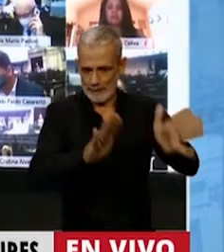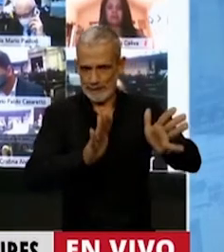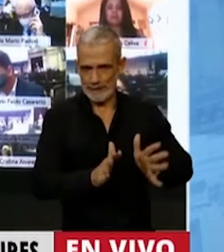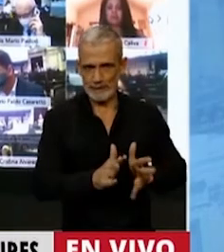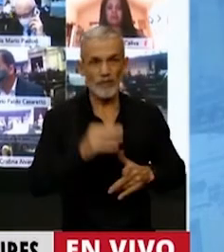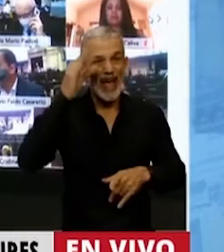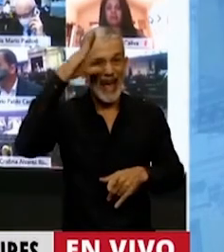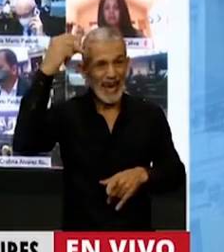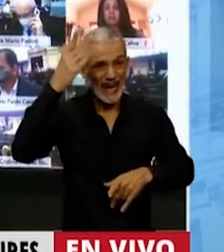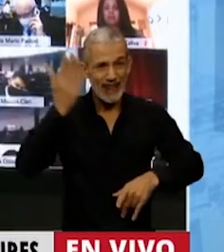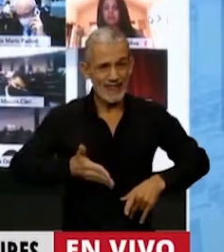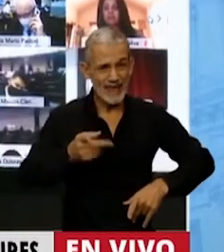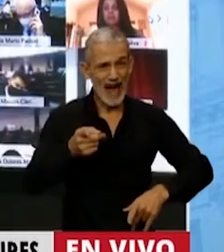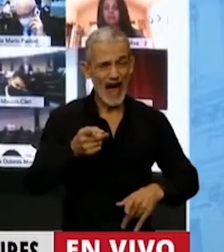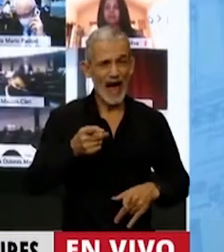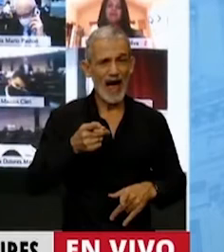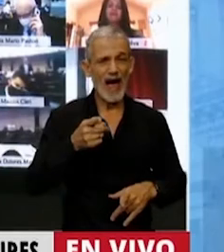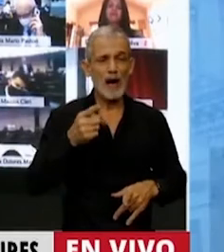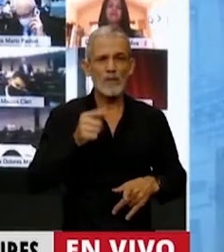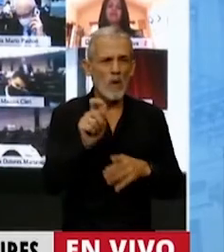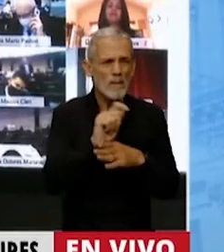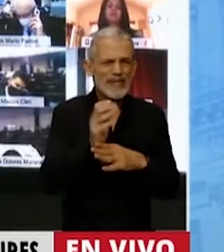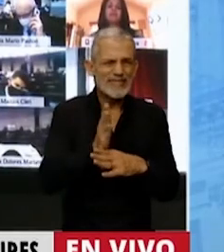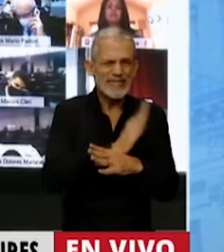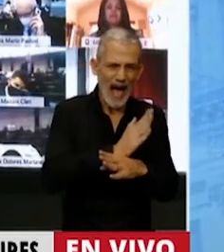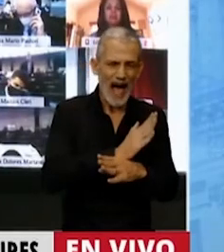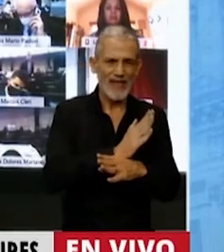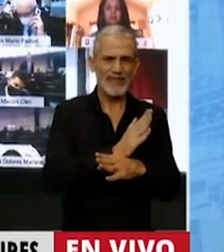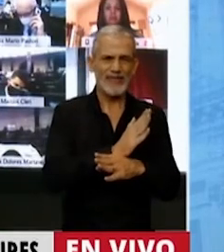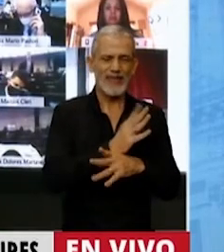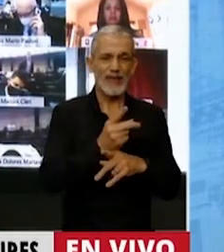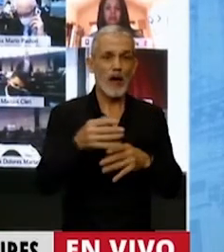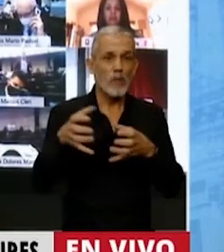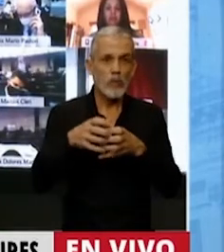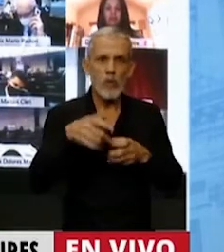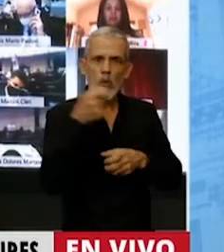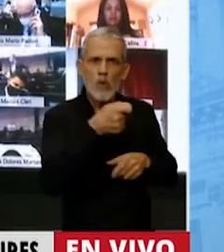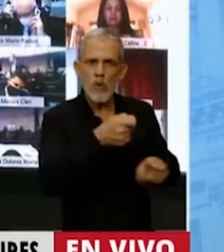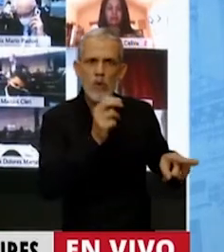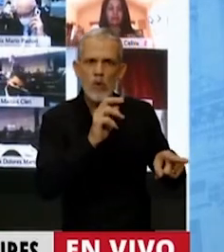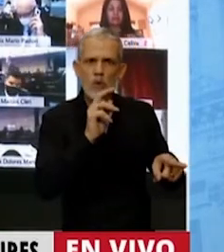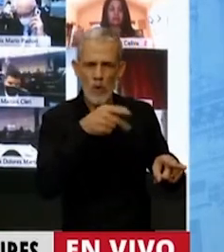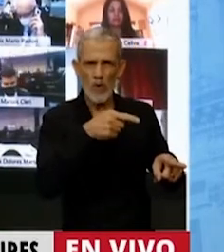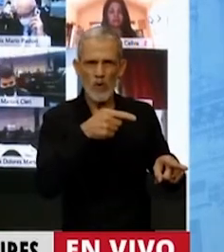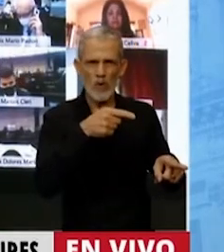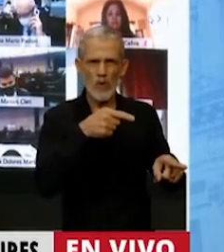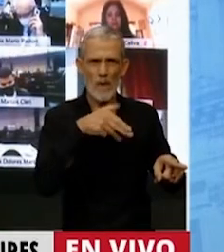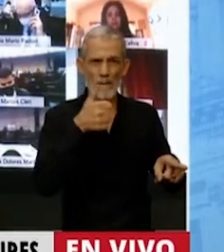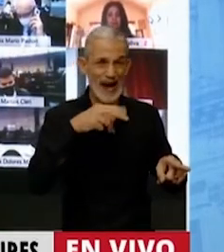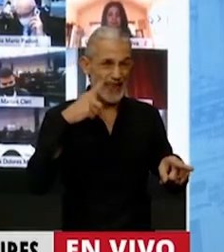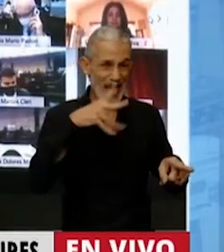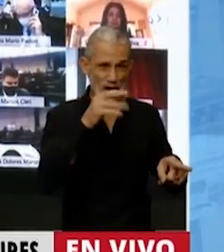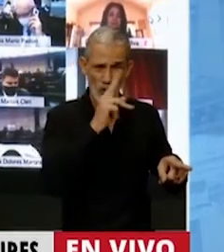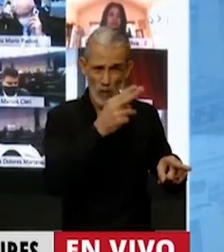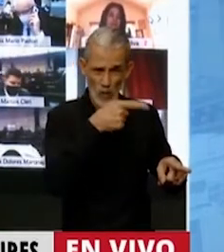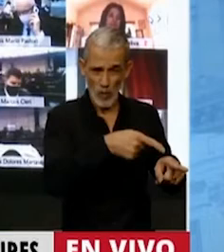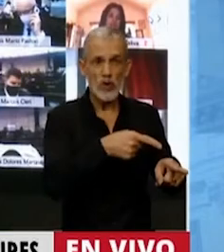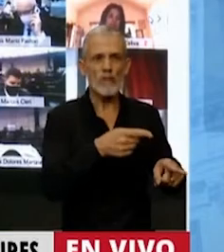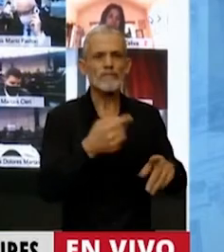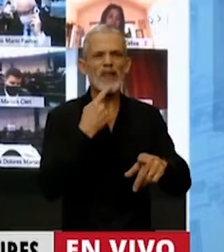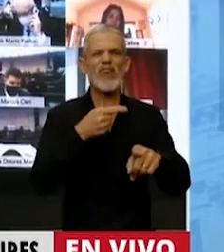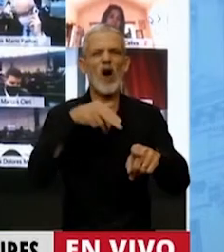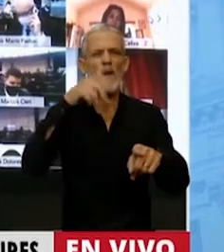Cristina Fernández, unos meses antes de que esta patota matara a Mariano, había declarado que